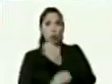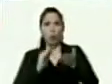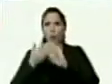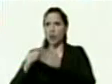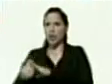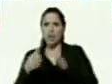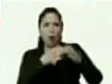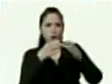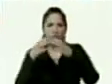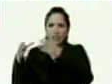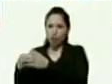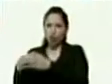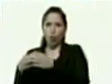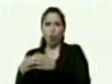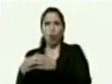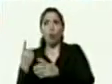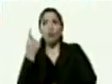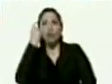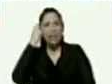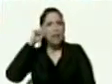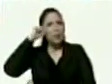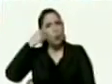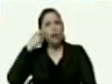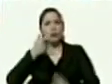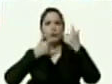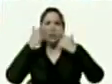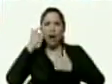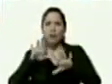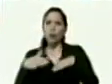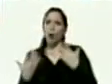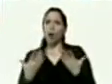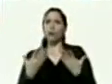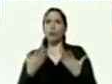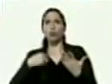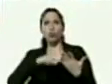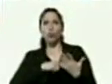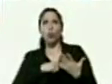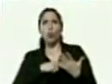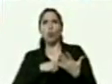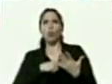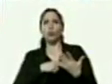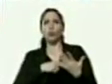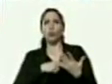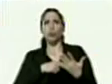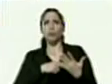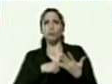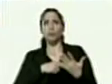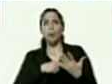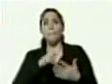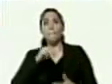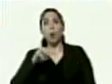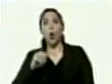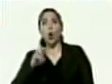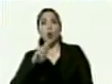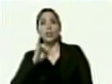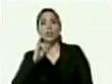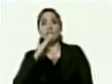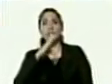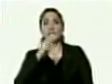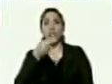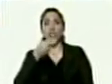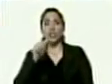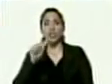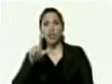se organizó un día recuerdo que el comandante Chávez cuando veníamos de Morichal de Morichal Largo nos paramos en la entrada de